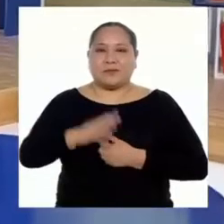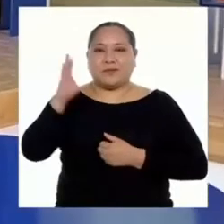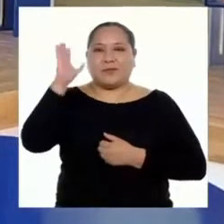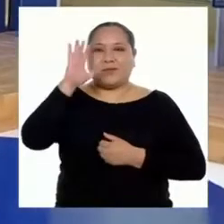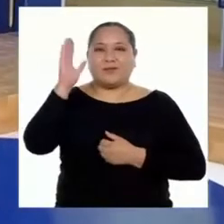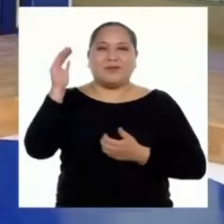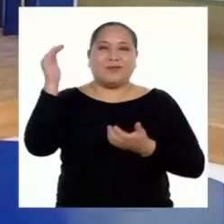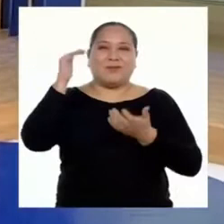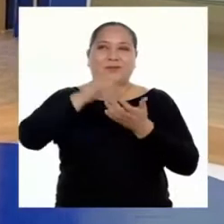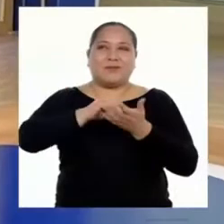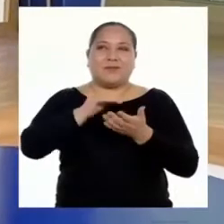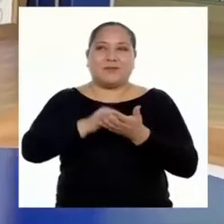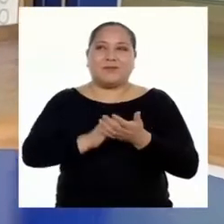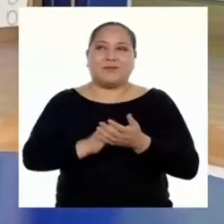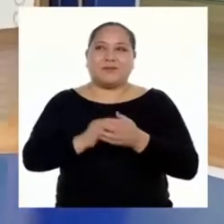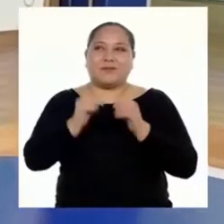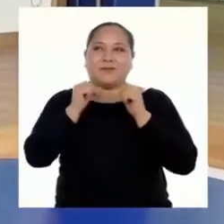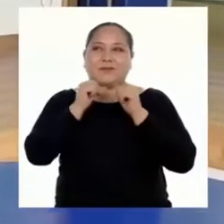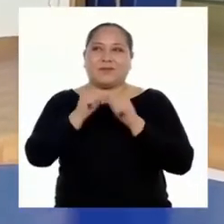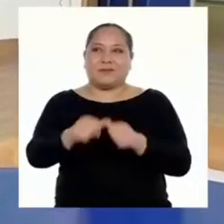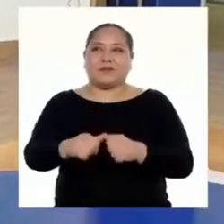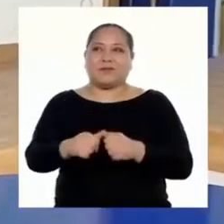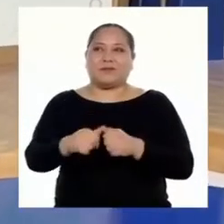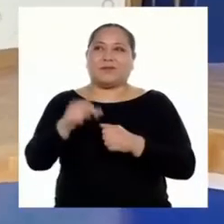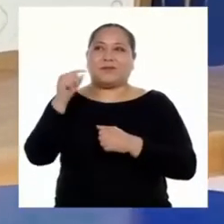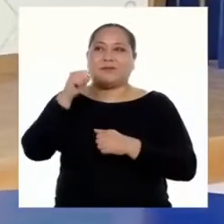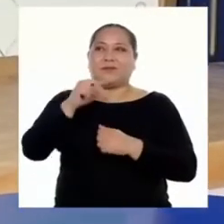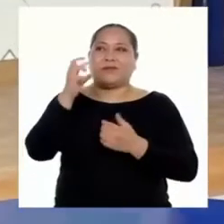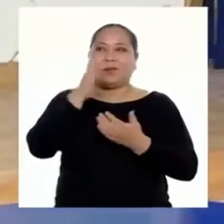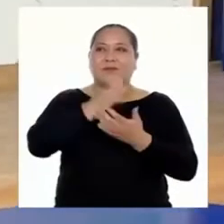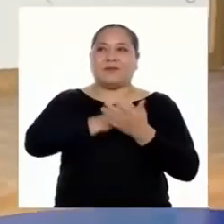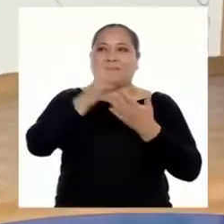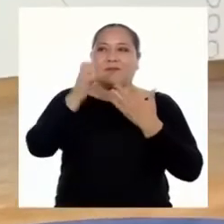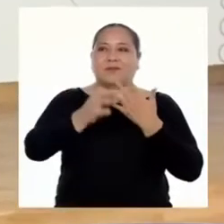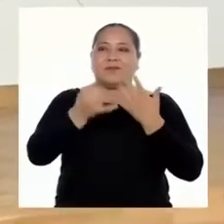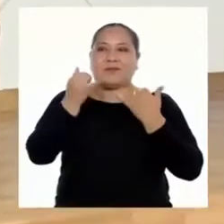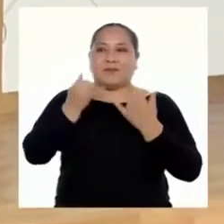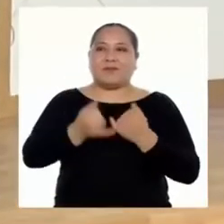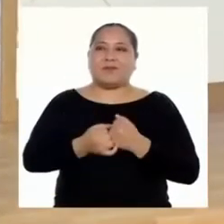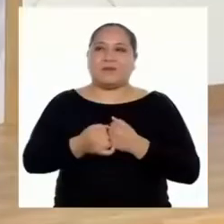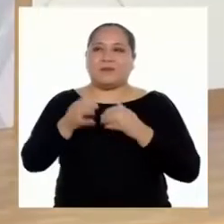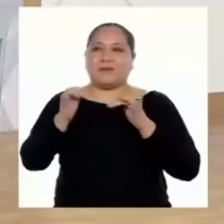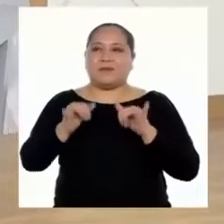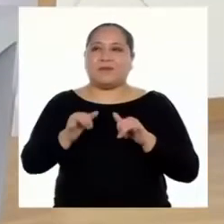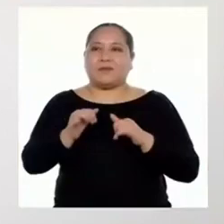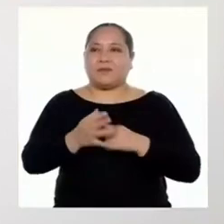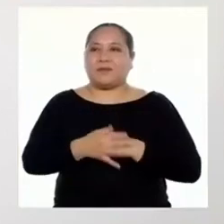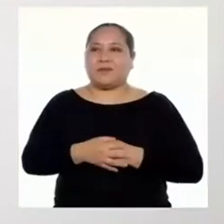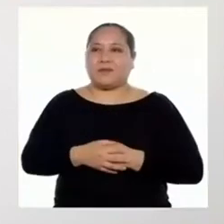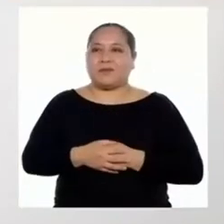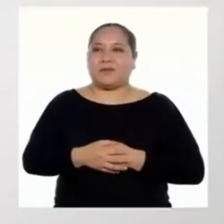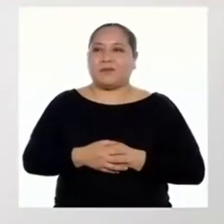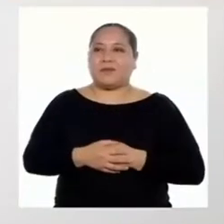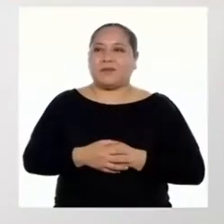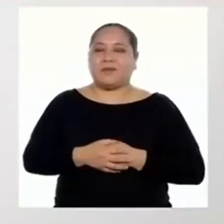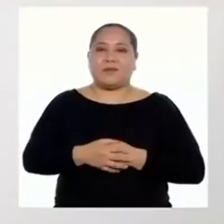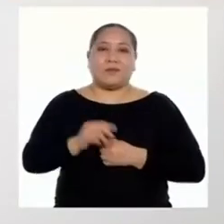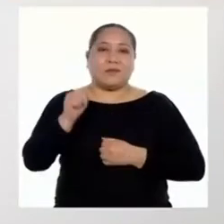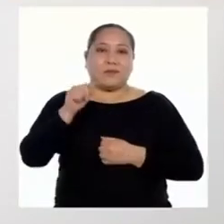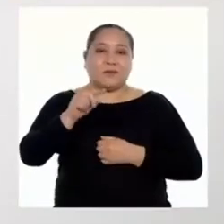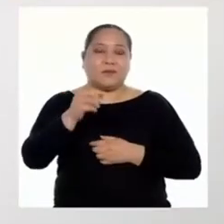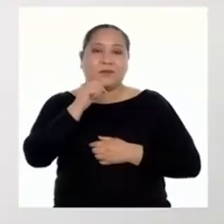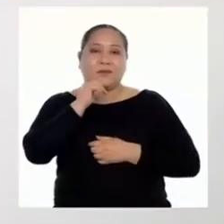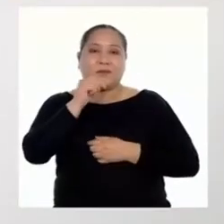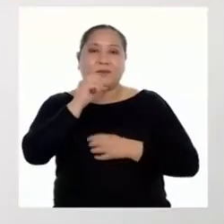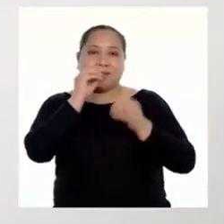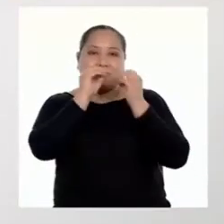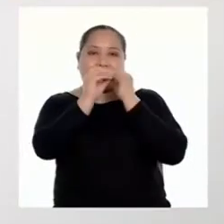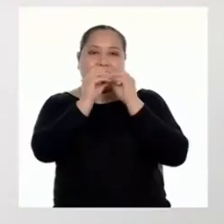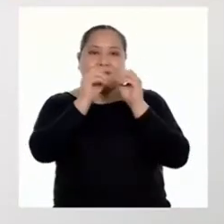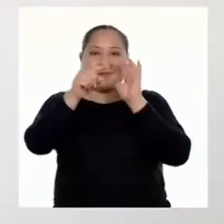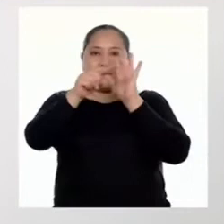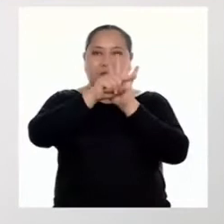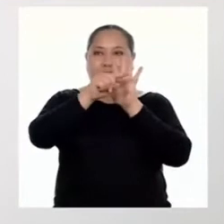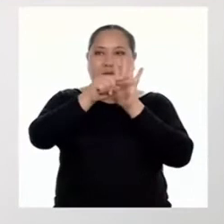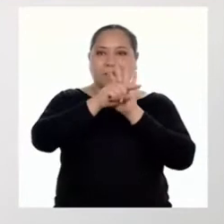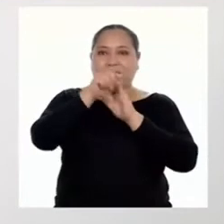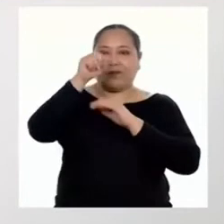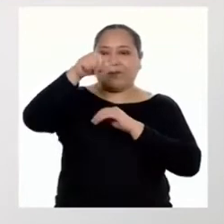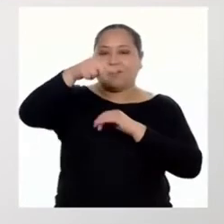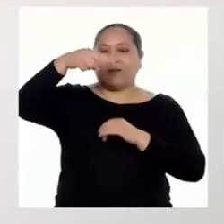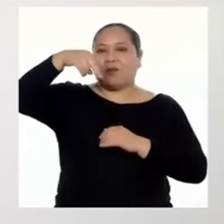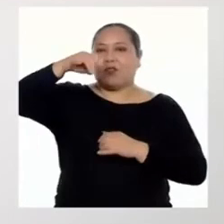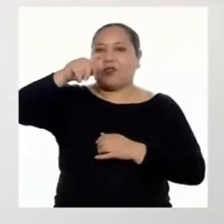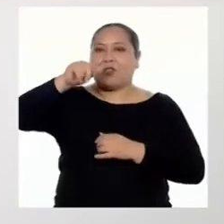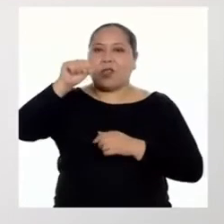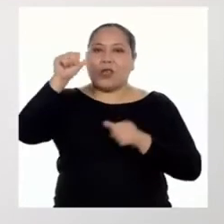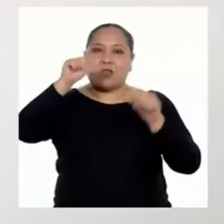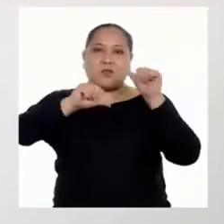¡Hola nuevamente! Retomamos nuestro programa de hoy. Nos quedamos en... Nos quedamos en resolver una sustracción en la